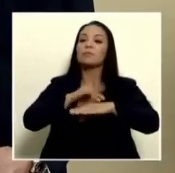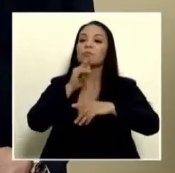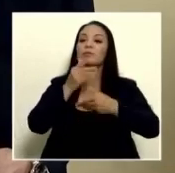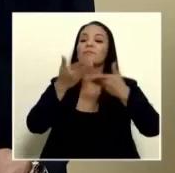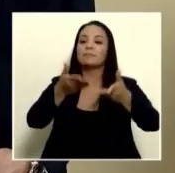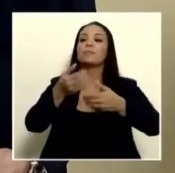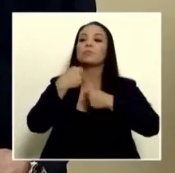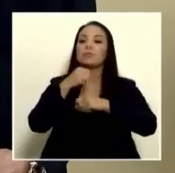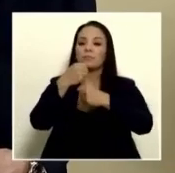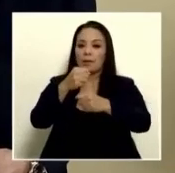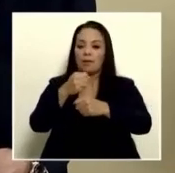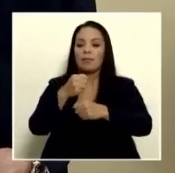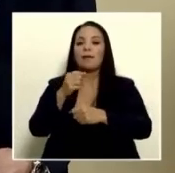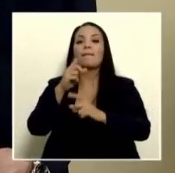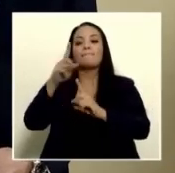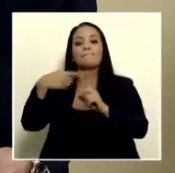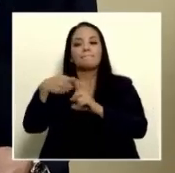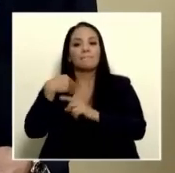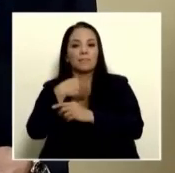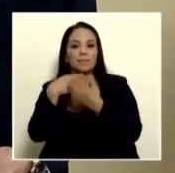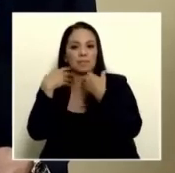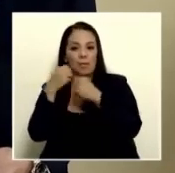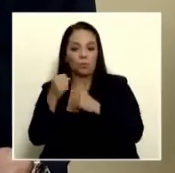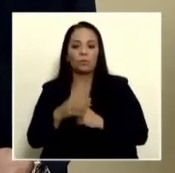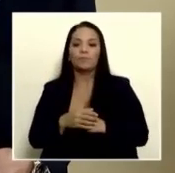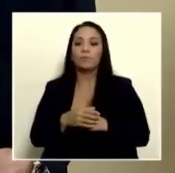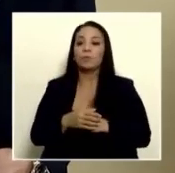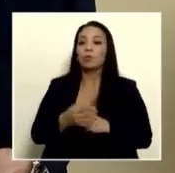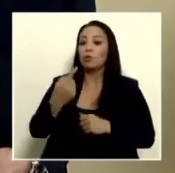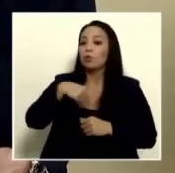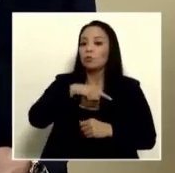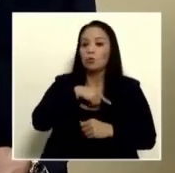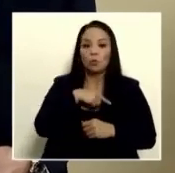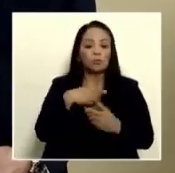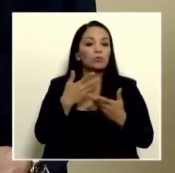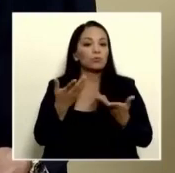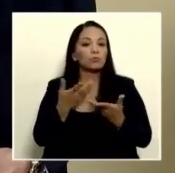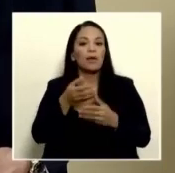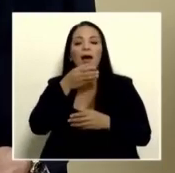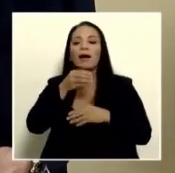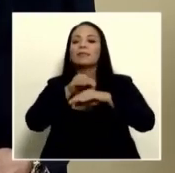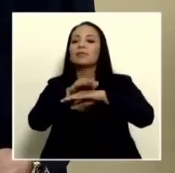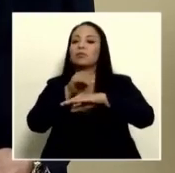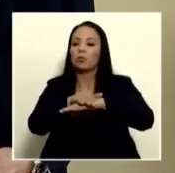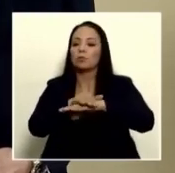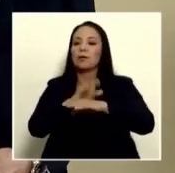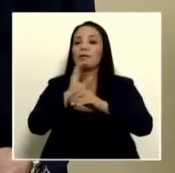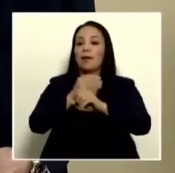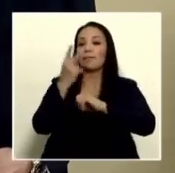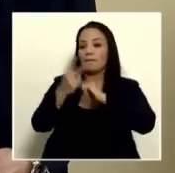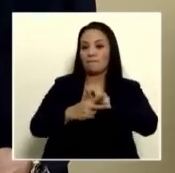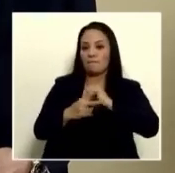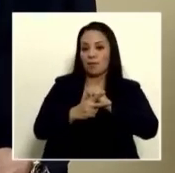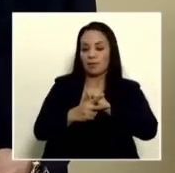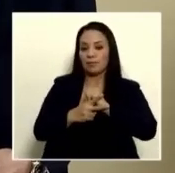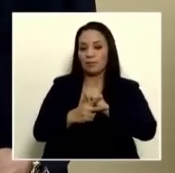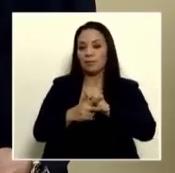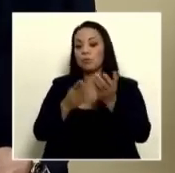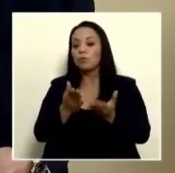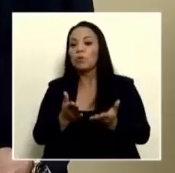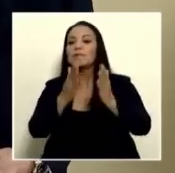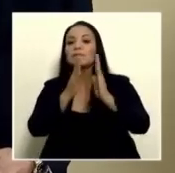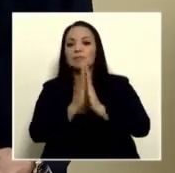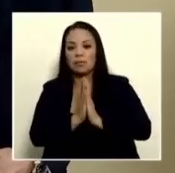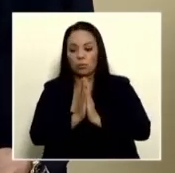municipalidad y el ministerio de salud en ese ámbito nosotros somos instancia asesora entonces cada vez que llega una solicitud